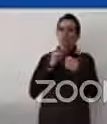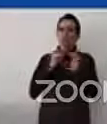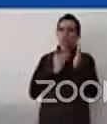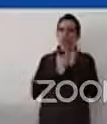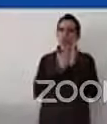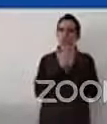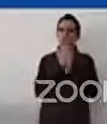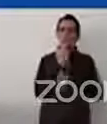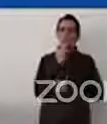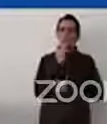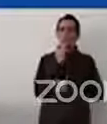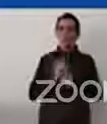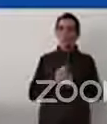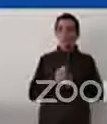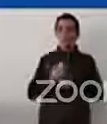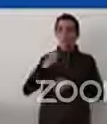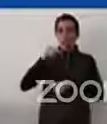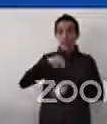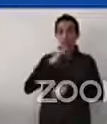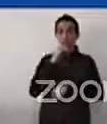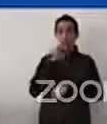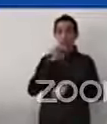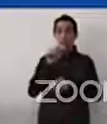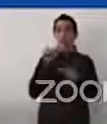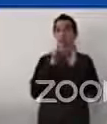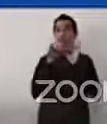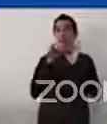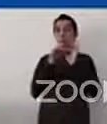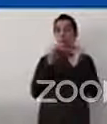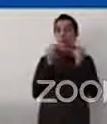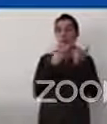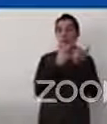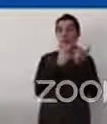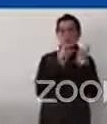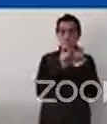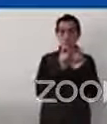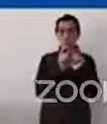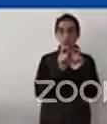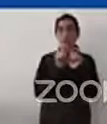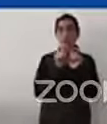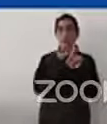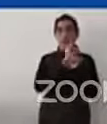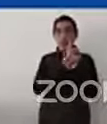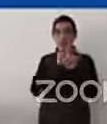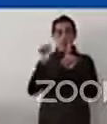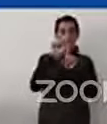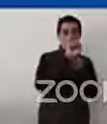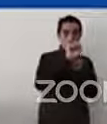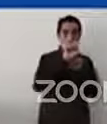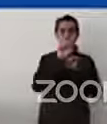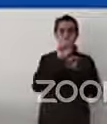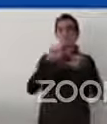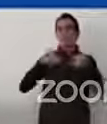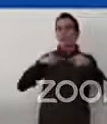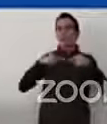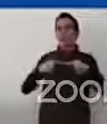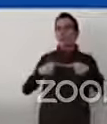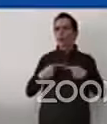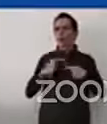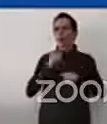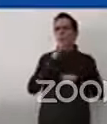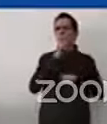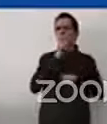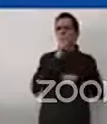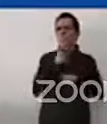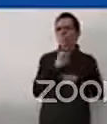es precisamente es que no per se son vulnerables cuando hablamos de grupos invulnerables. Cuando hablamos de